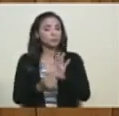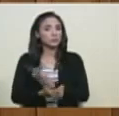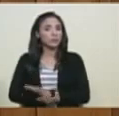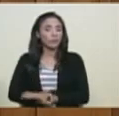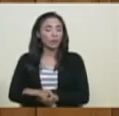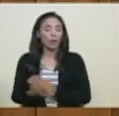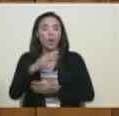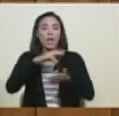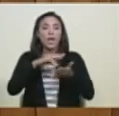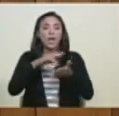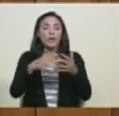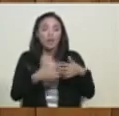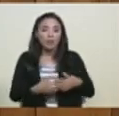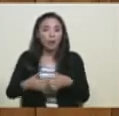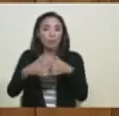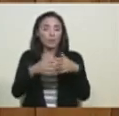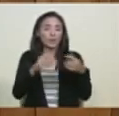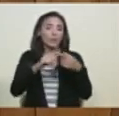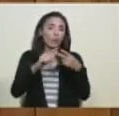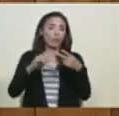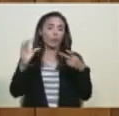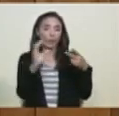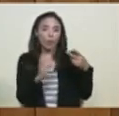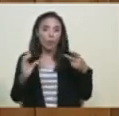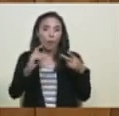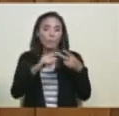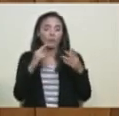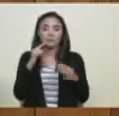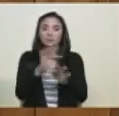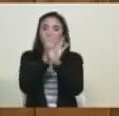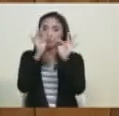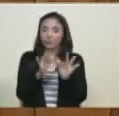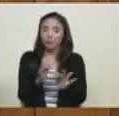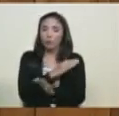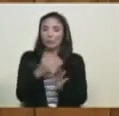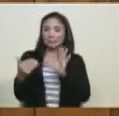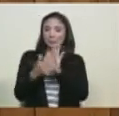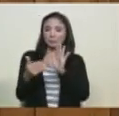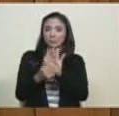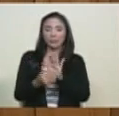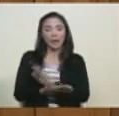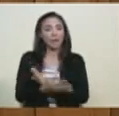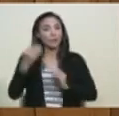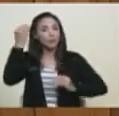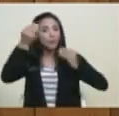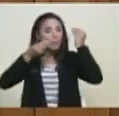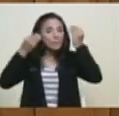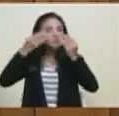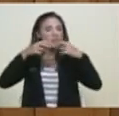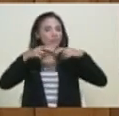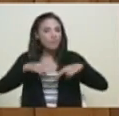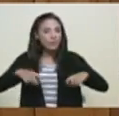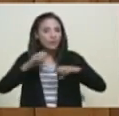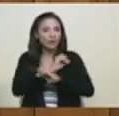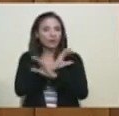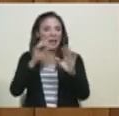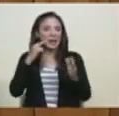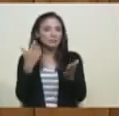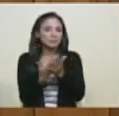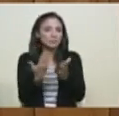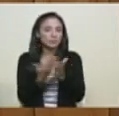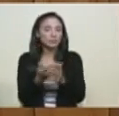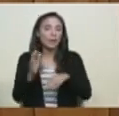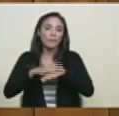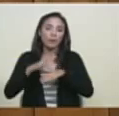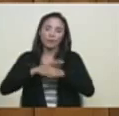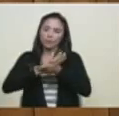en el estado de la Florida, desde Bogotá, desde Colombia, una situación que debemos investigar y acabar